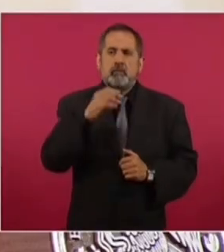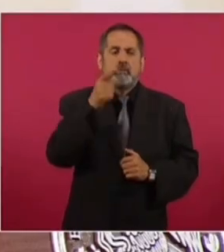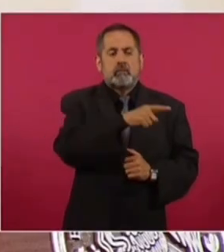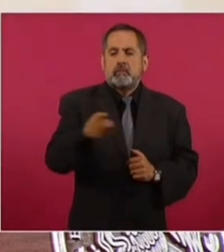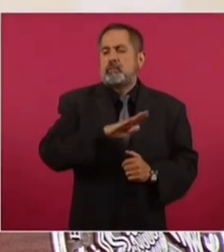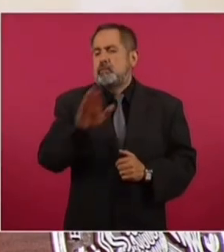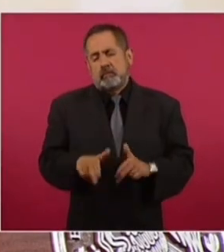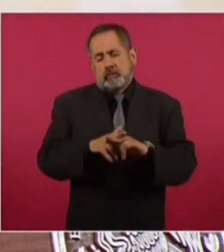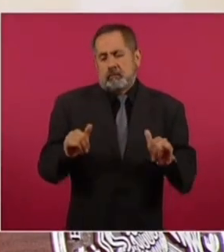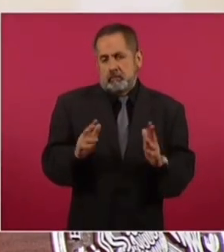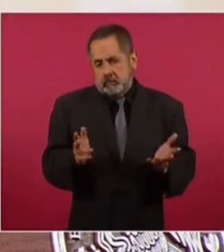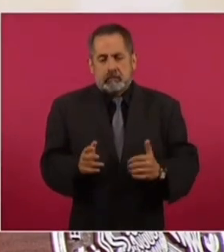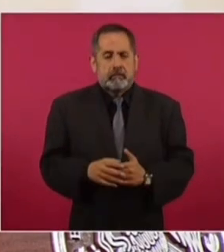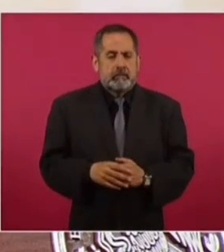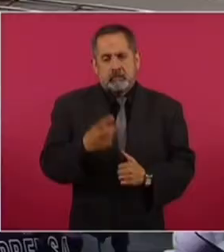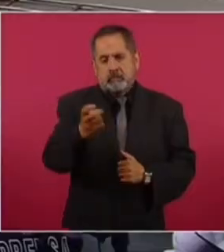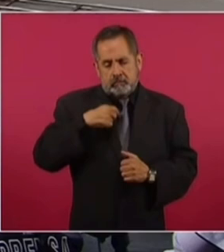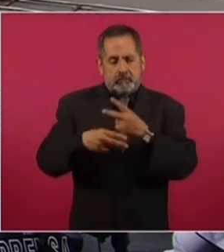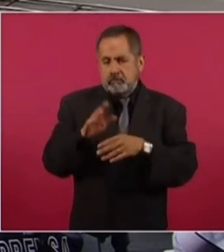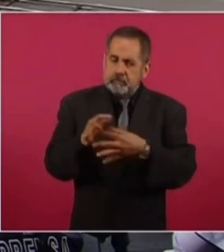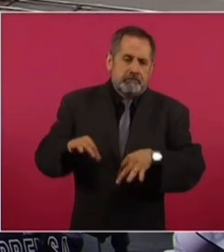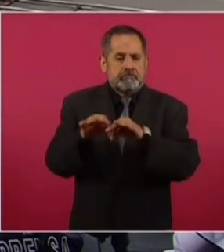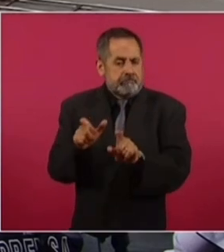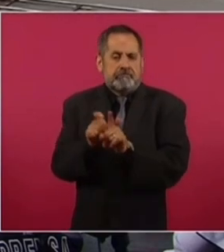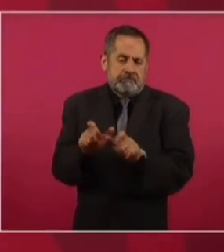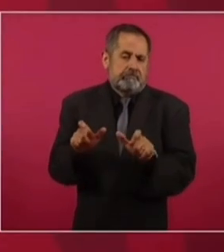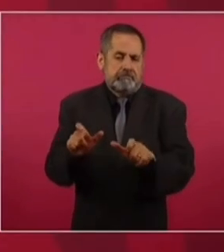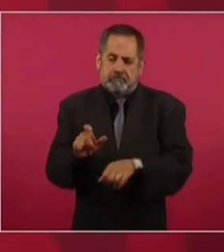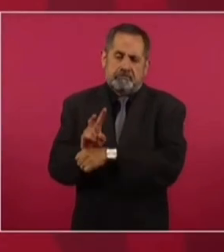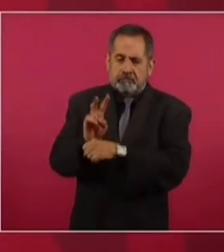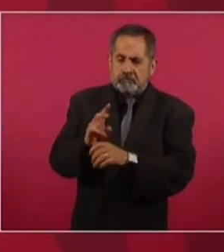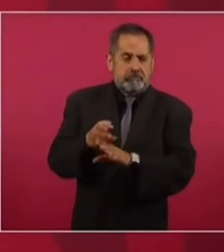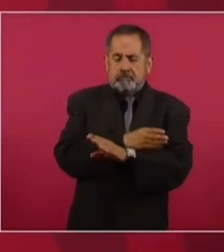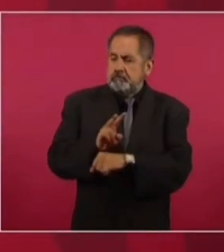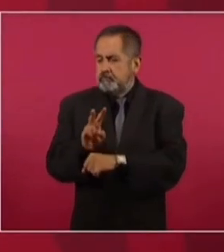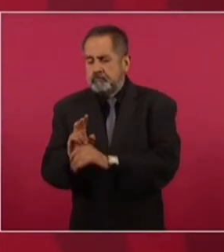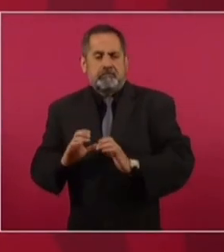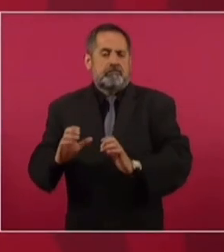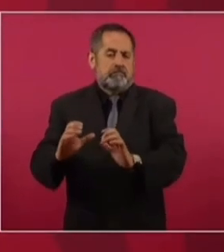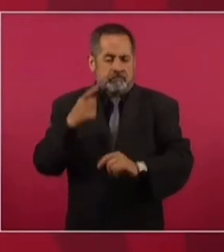perdiera la vida. Por eso lo más importante es cuidar, prevenir.